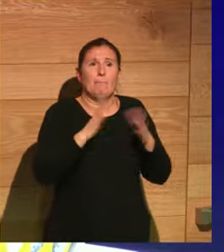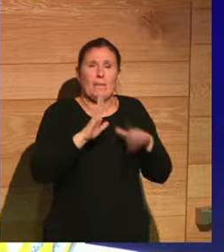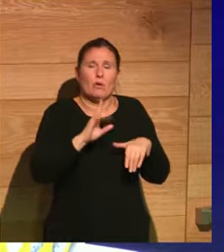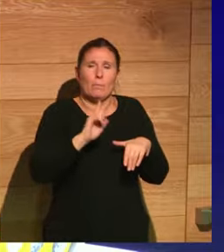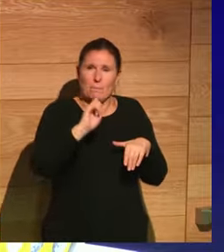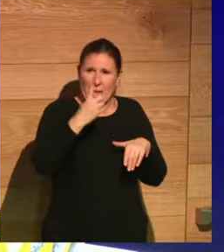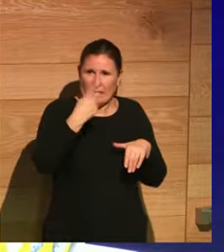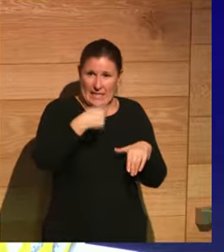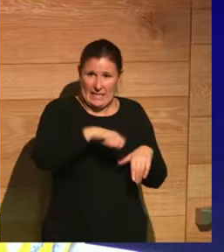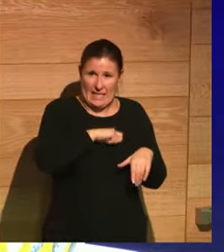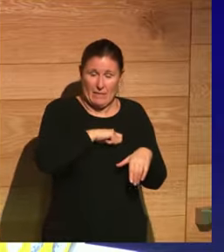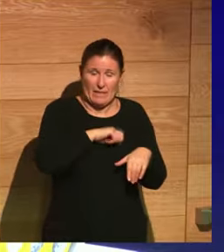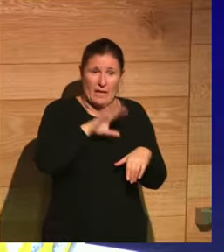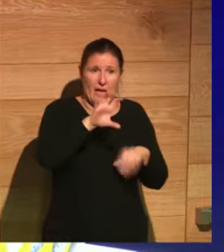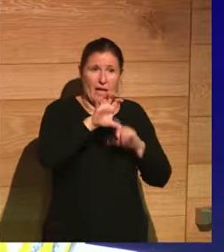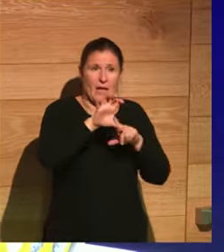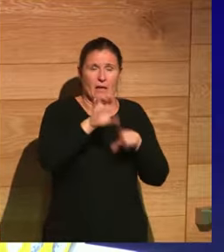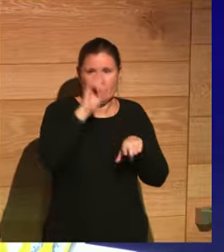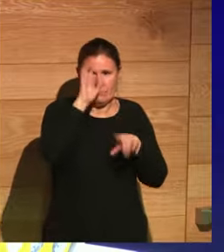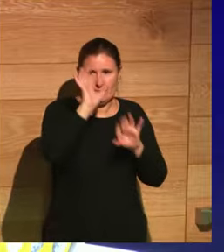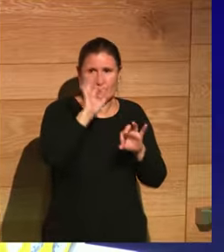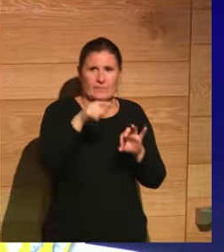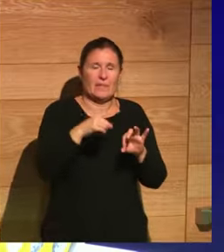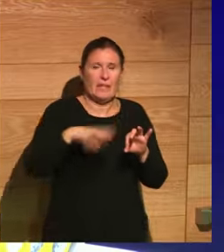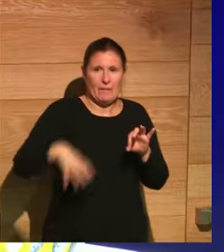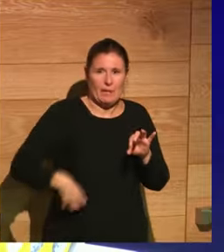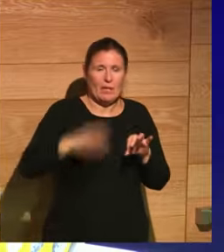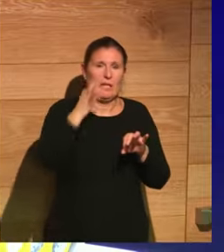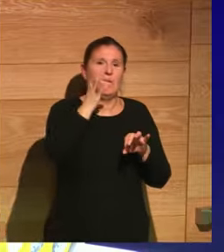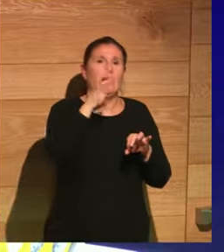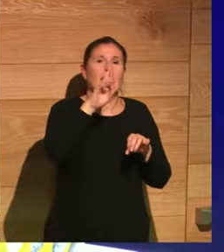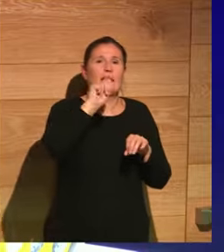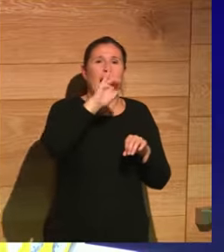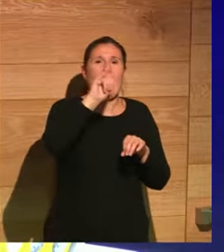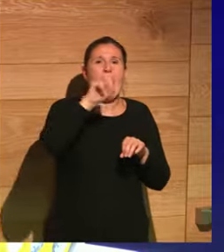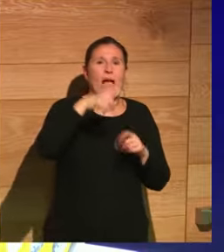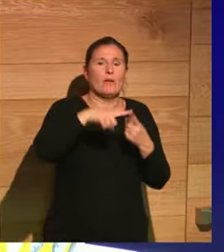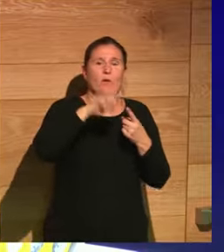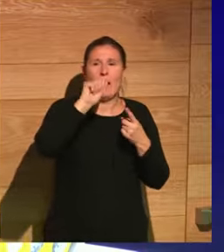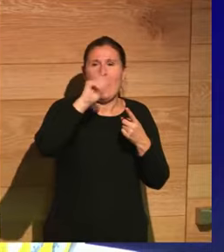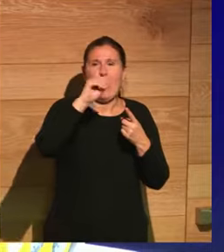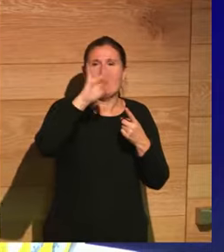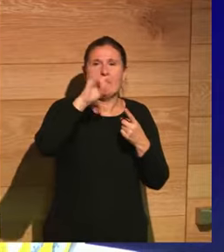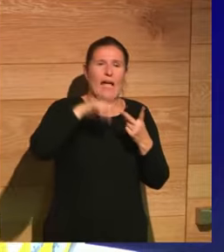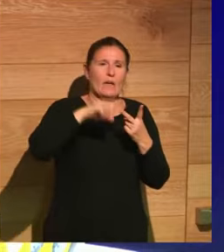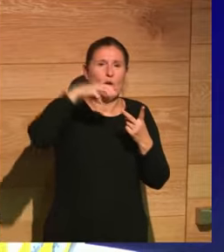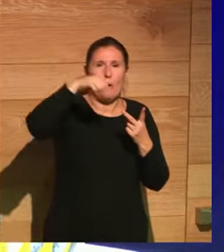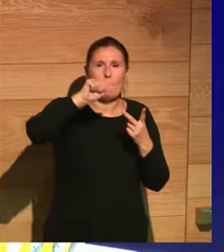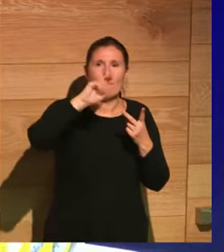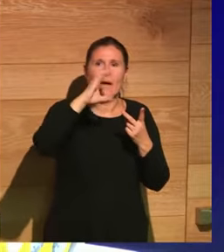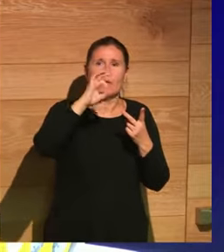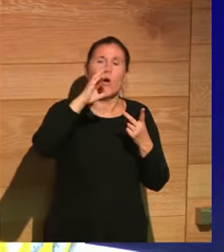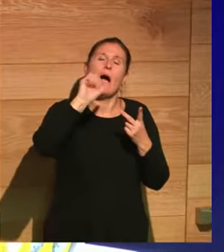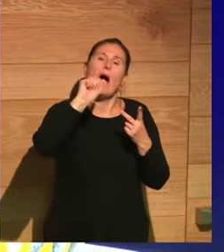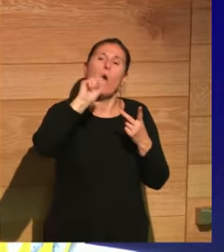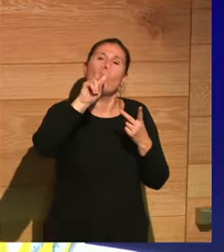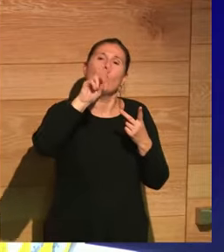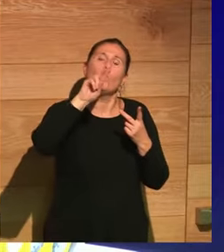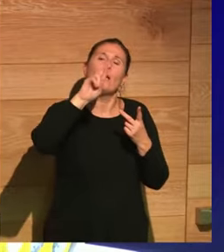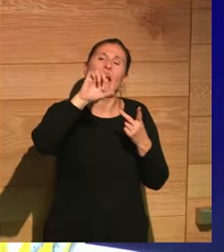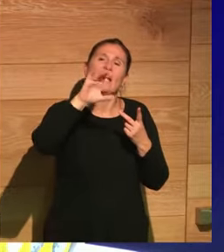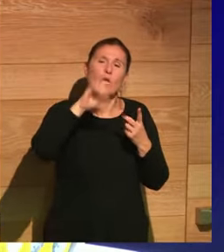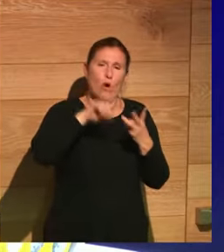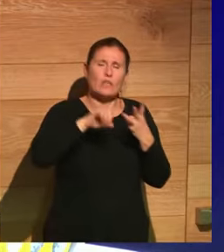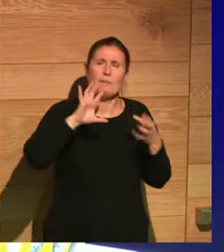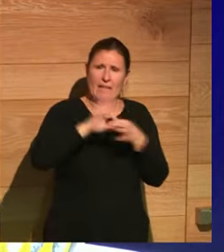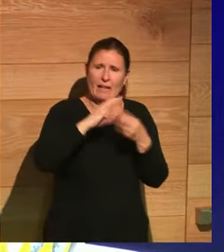sobre todo aquí en España obviamente tenemos al emperador Trajano tenemos al emperador Adriano Marco Aurelio tiene también lazos con la